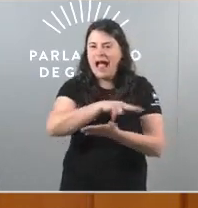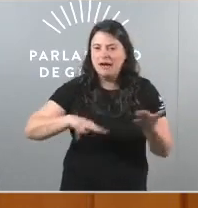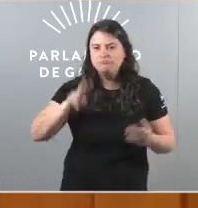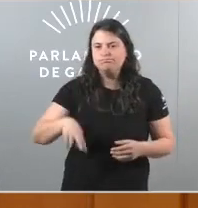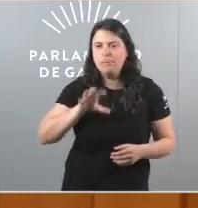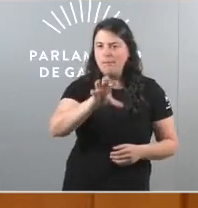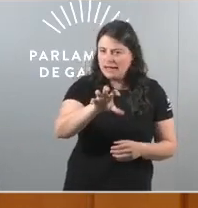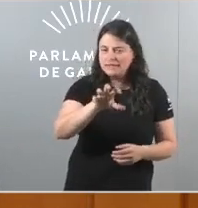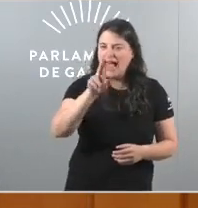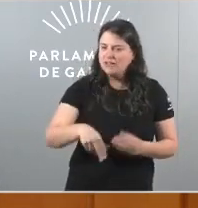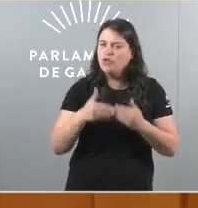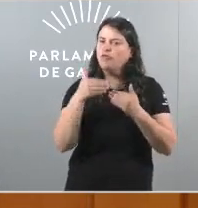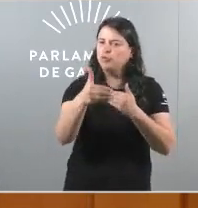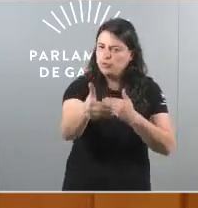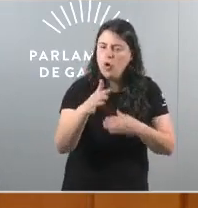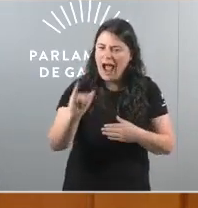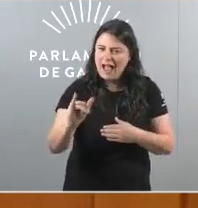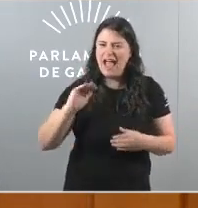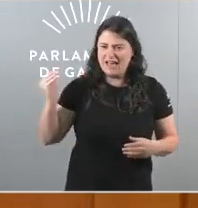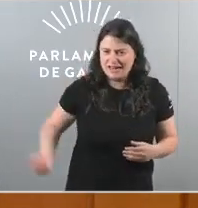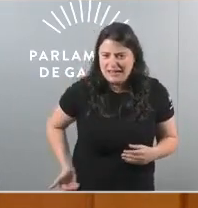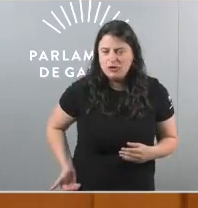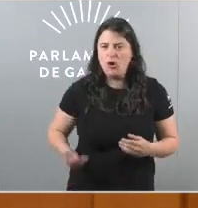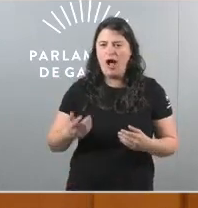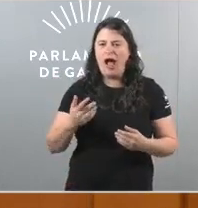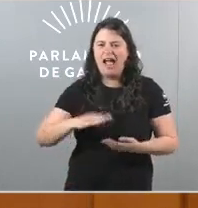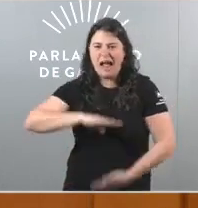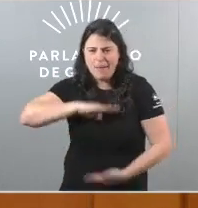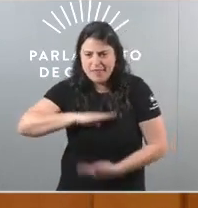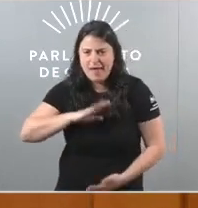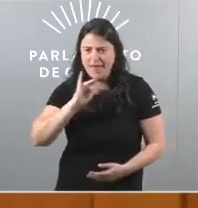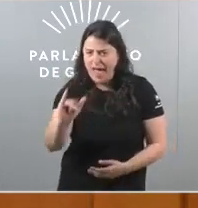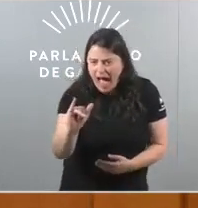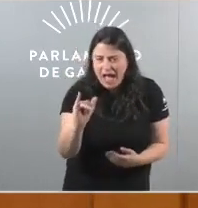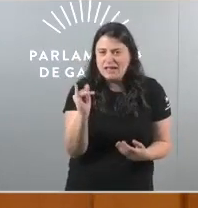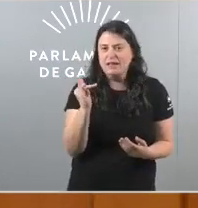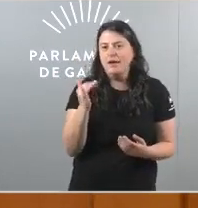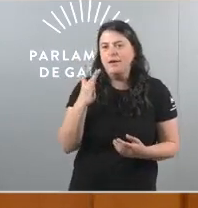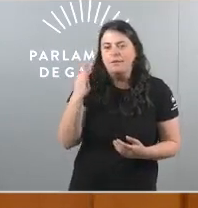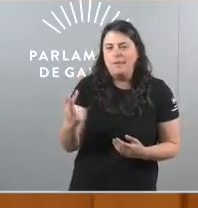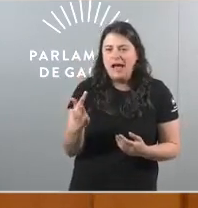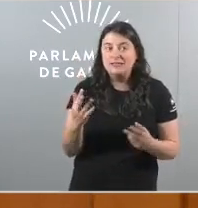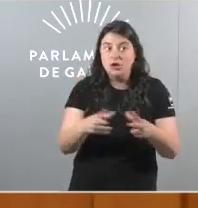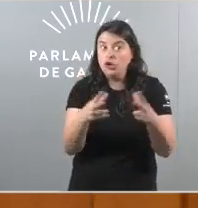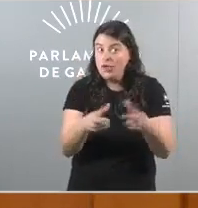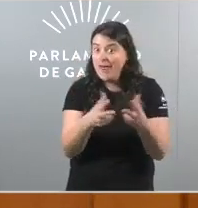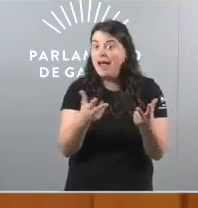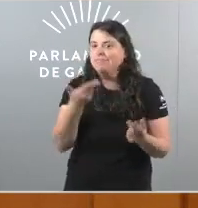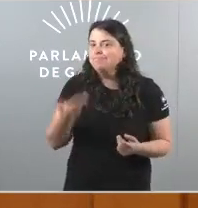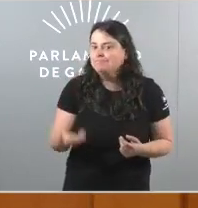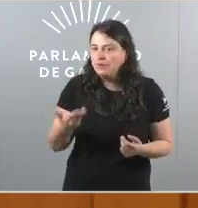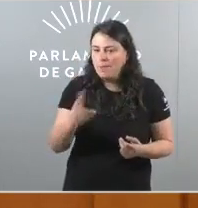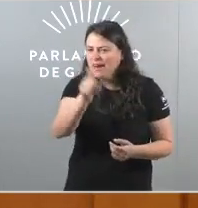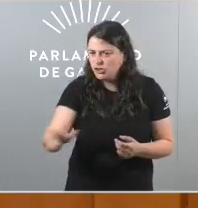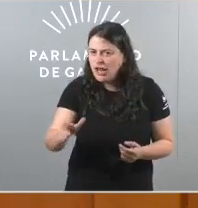con futuro, porque temos riqueza, temos potencial e o mellor capital que pode ter calquer sociedade, xente